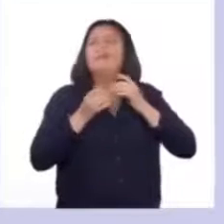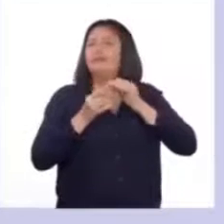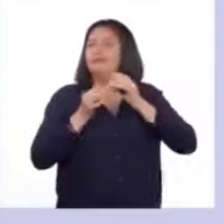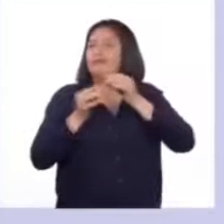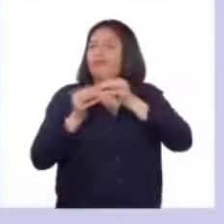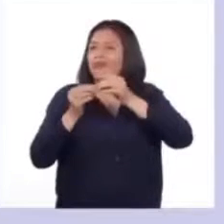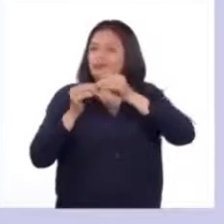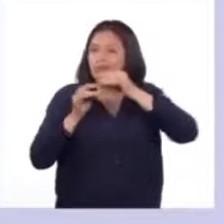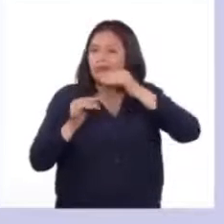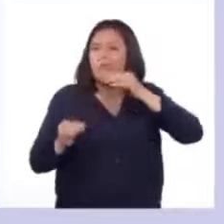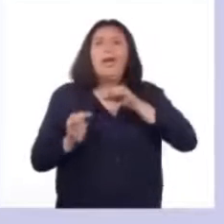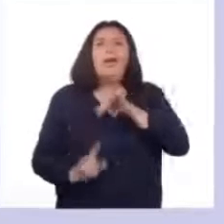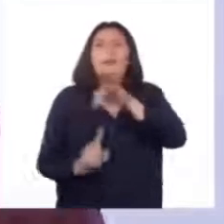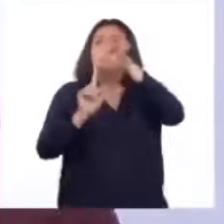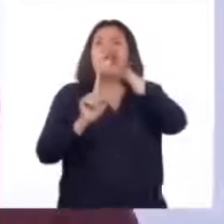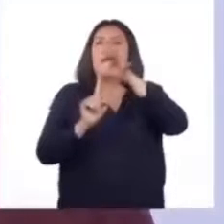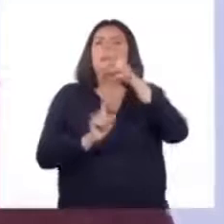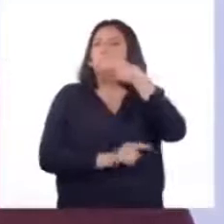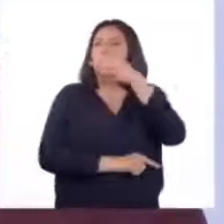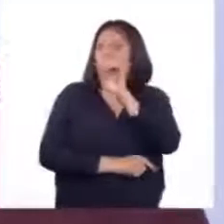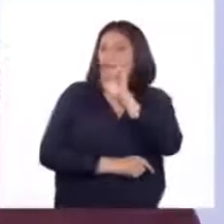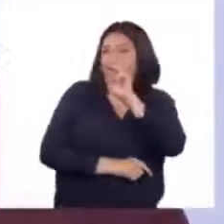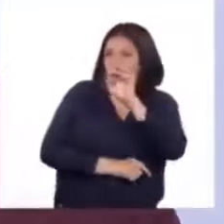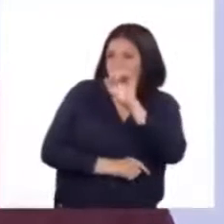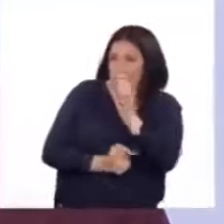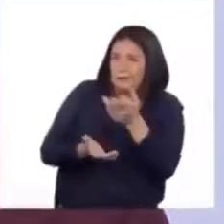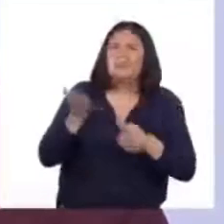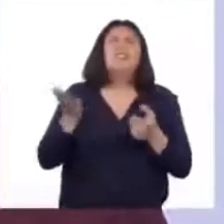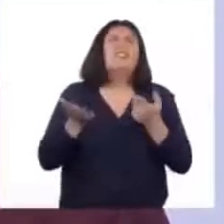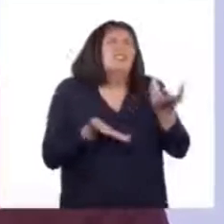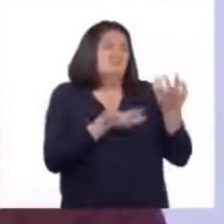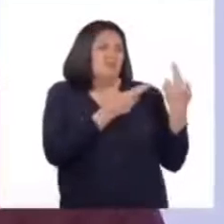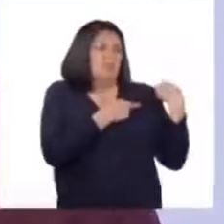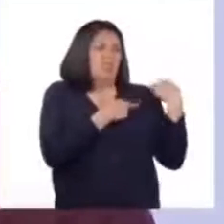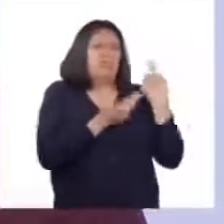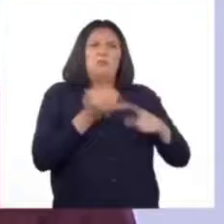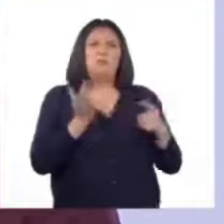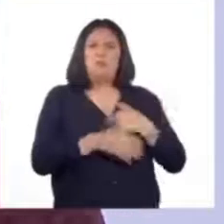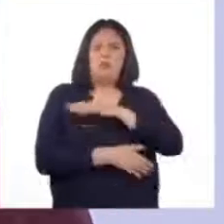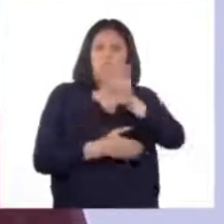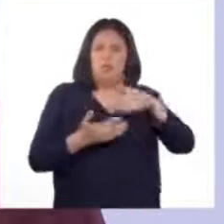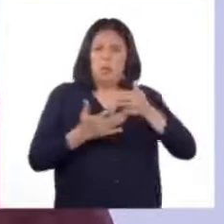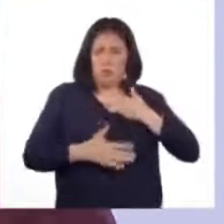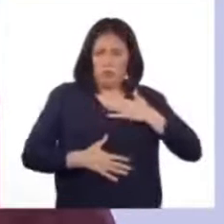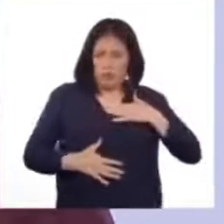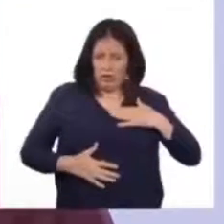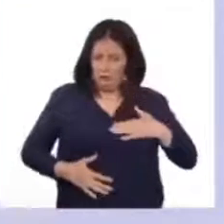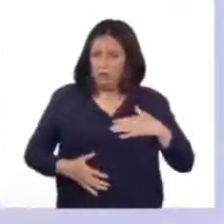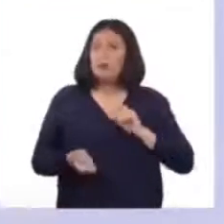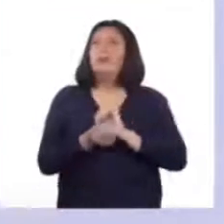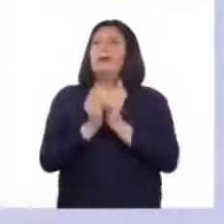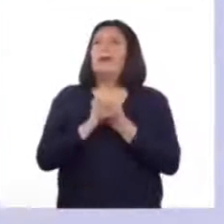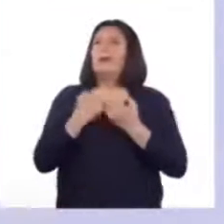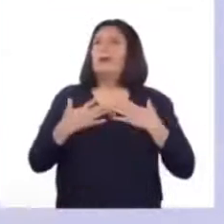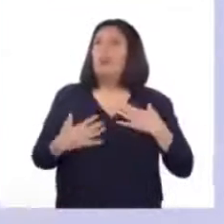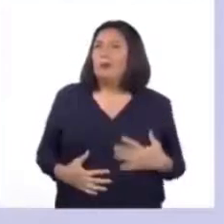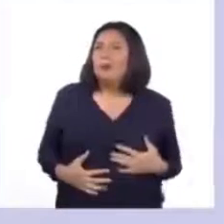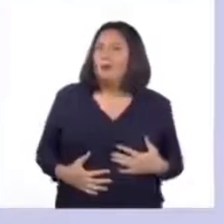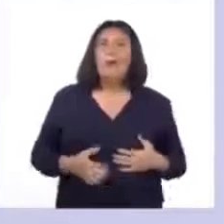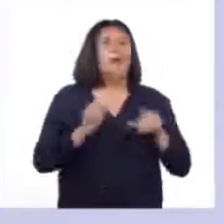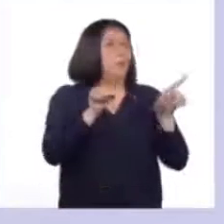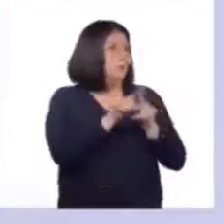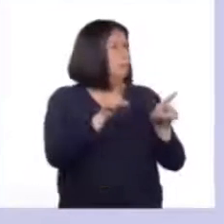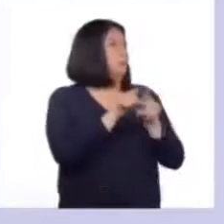un tipo especial de hormonas. Estas hormonas son responsables de todos los cambios físicos y además